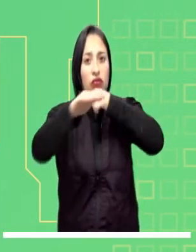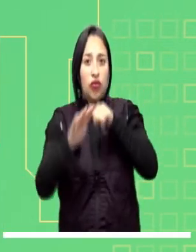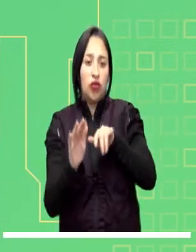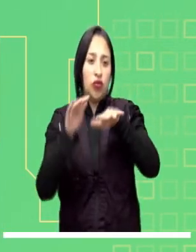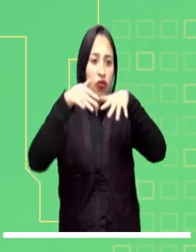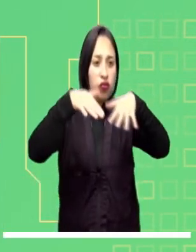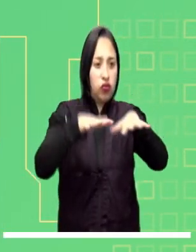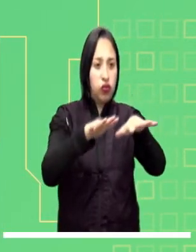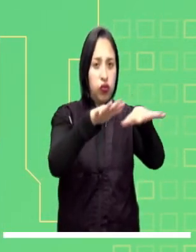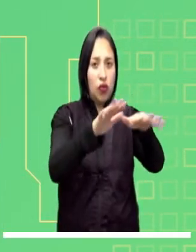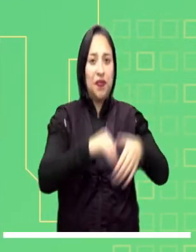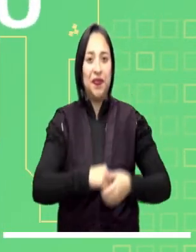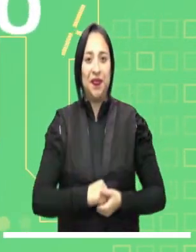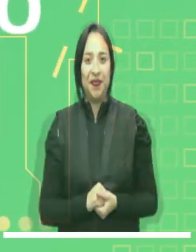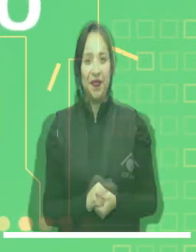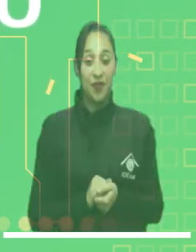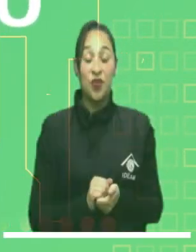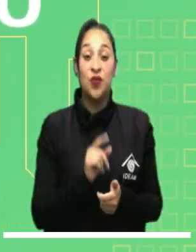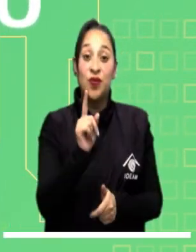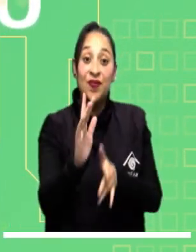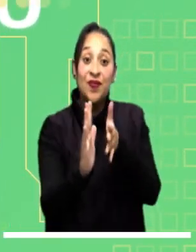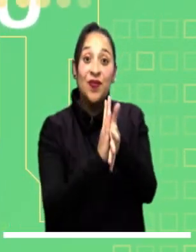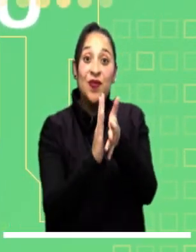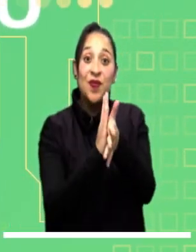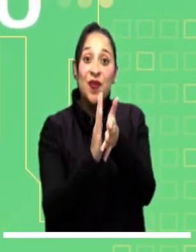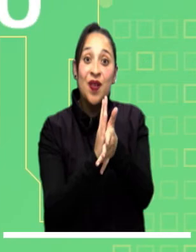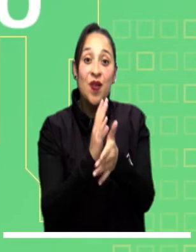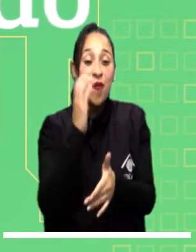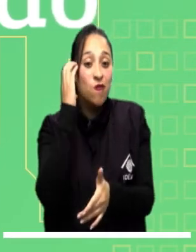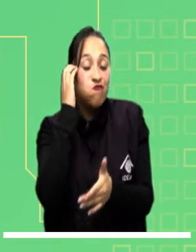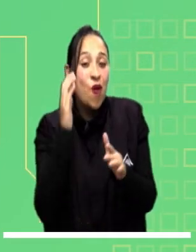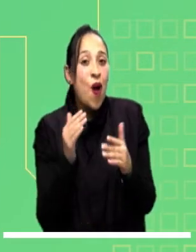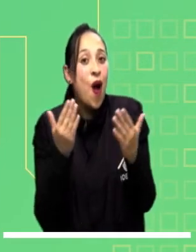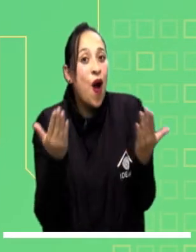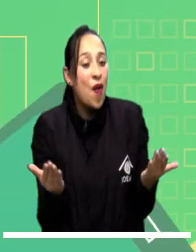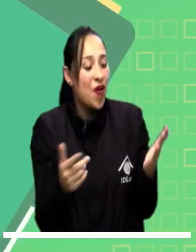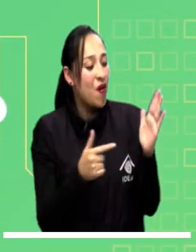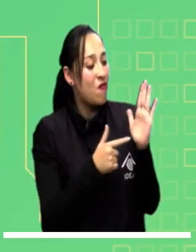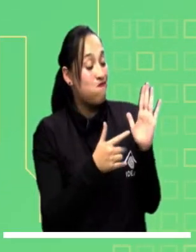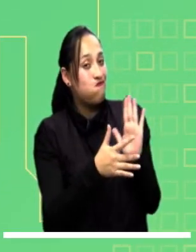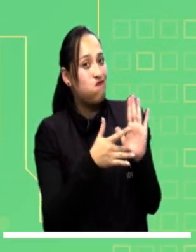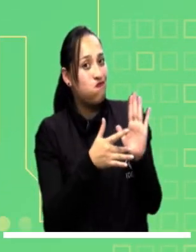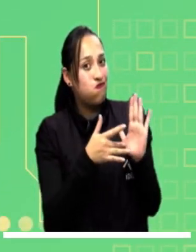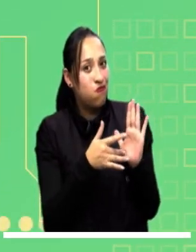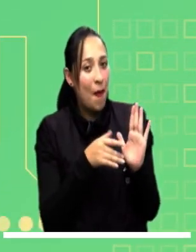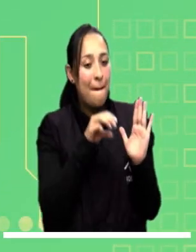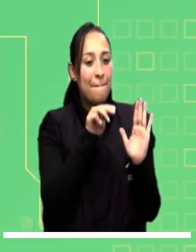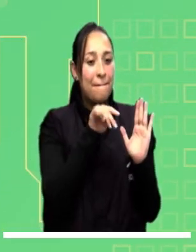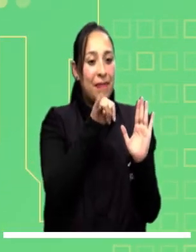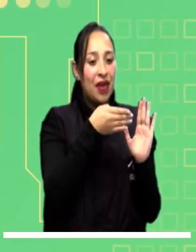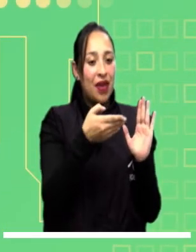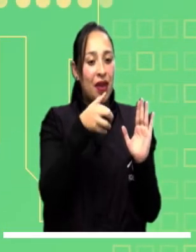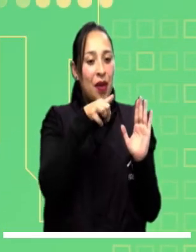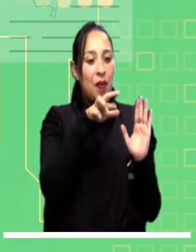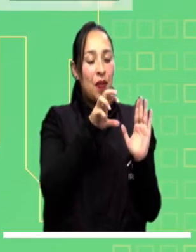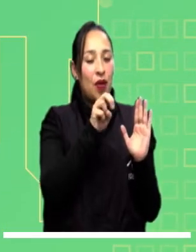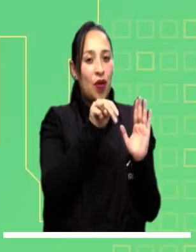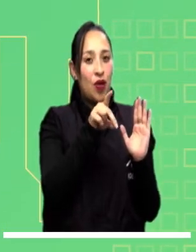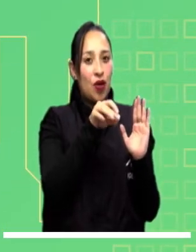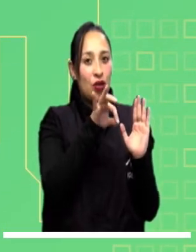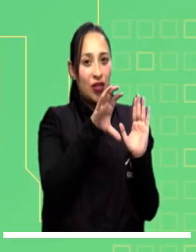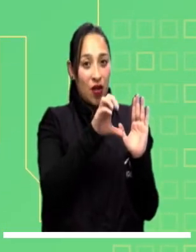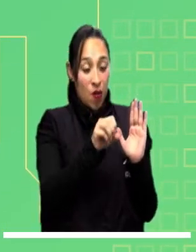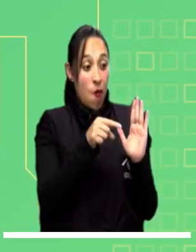oleaje y fuertes vientos. Manténgase bien informado y en tiempo real a través de nuestra aplicación Mi Pronóstico.